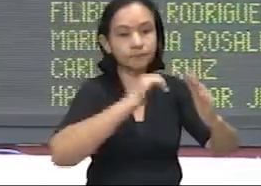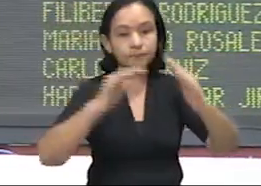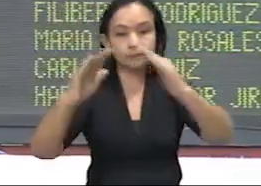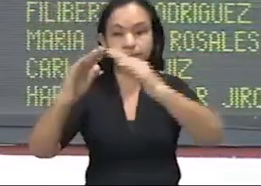Tellez.